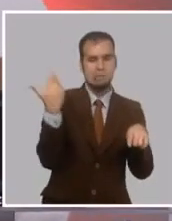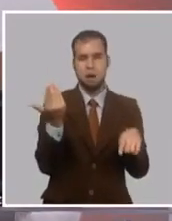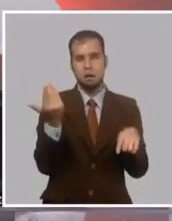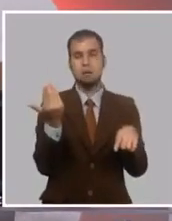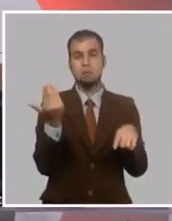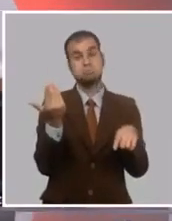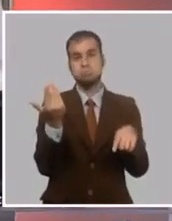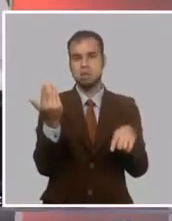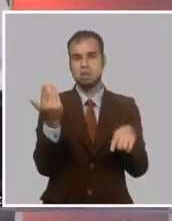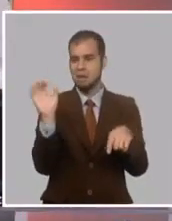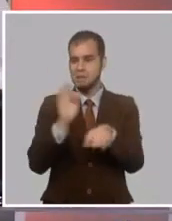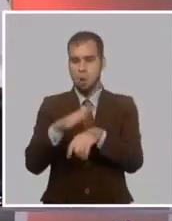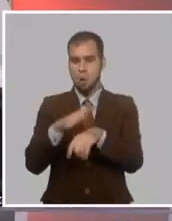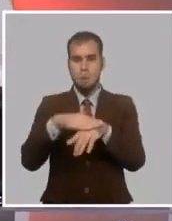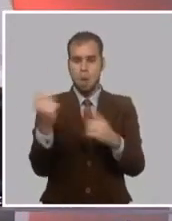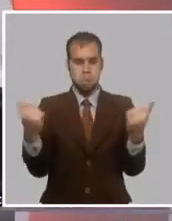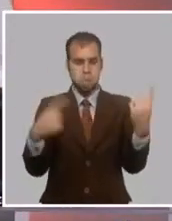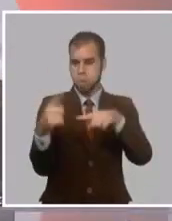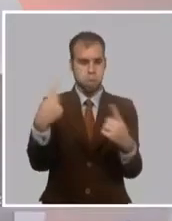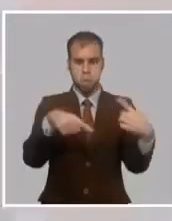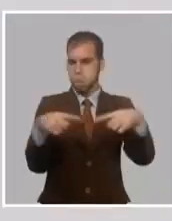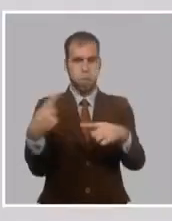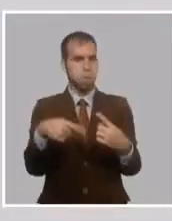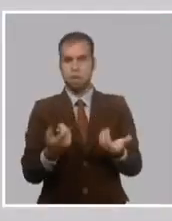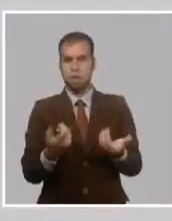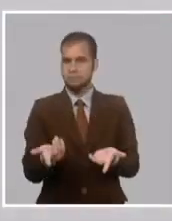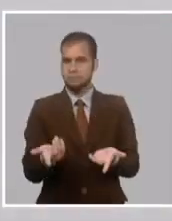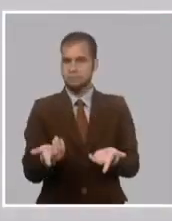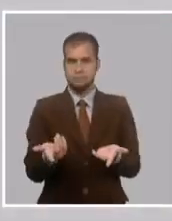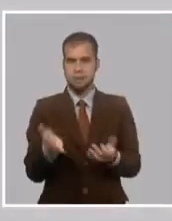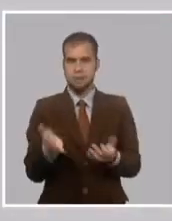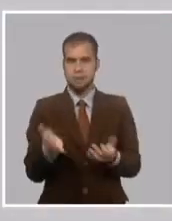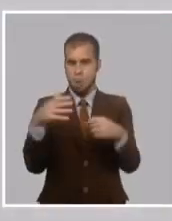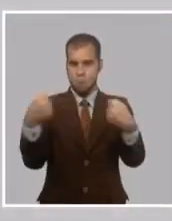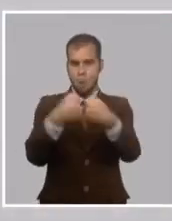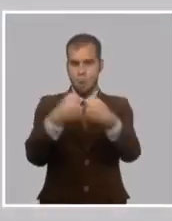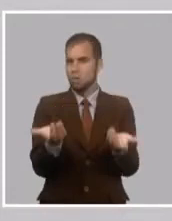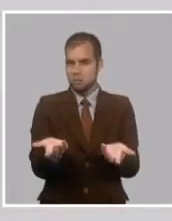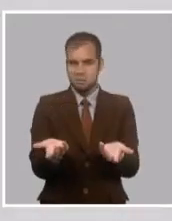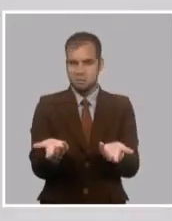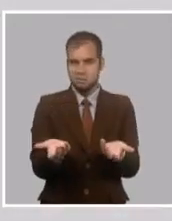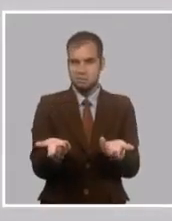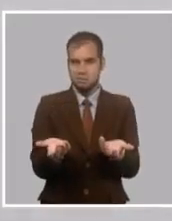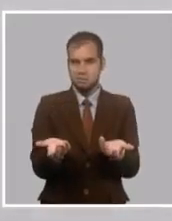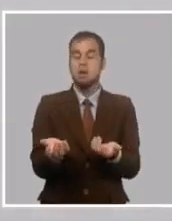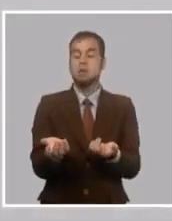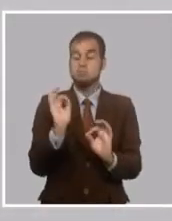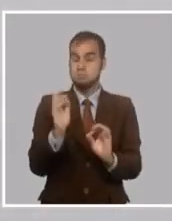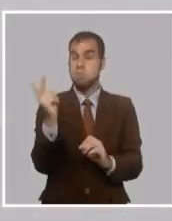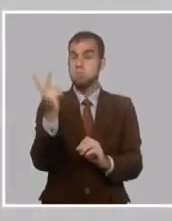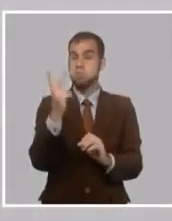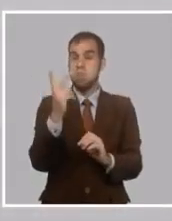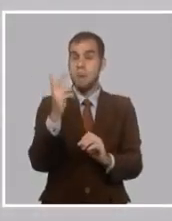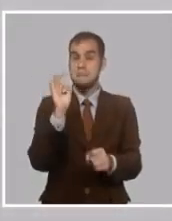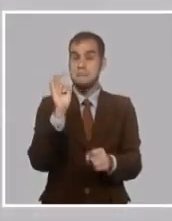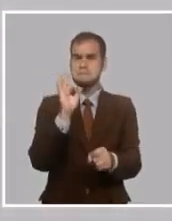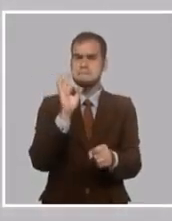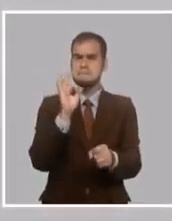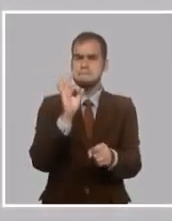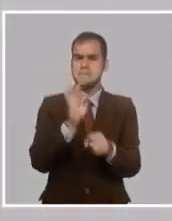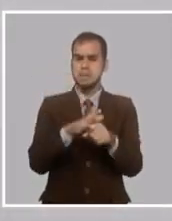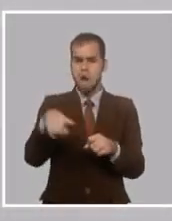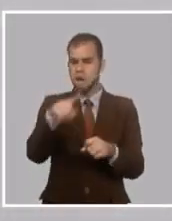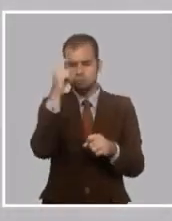también e inclusive choques de opiniones. Los dos libros más significativos que se escribieron entonces y que iniciaron una lista